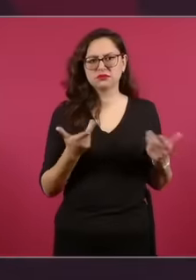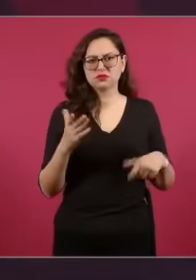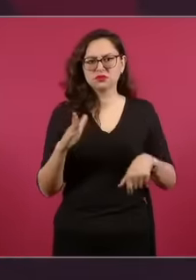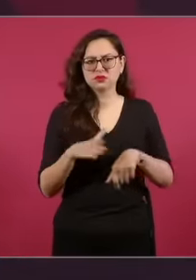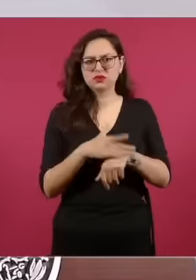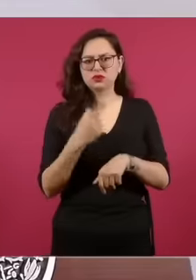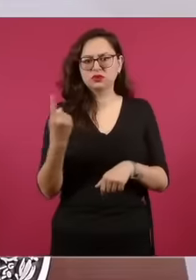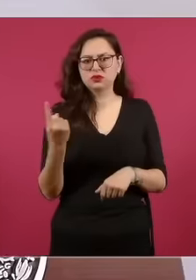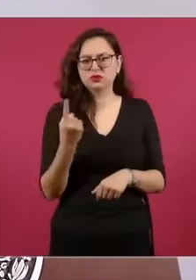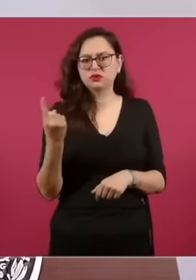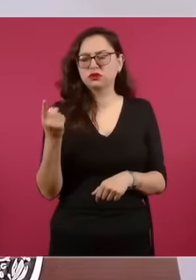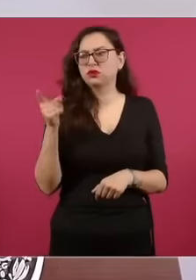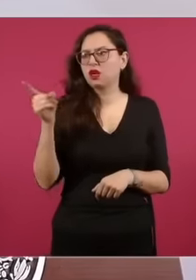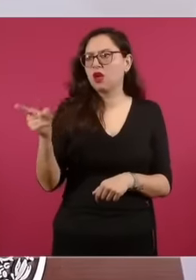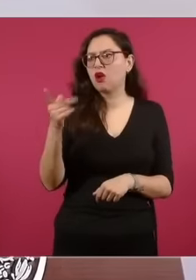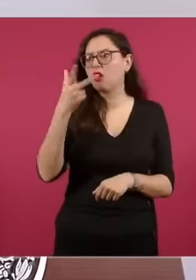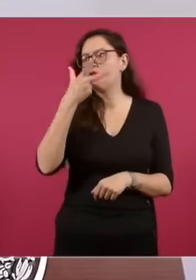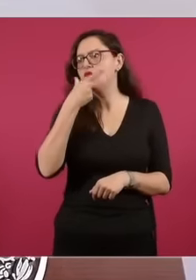y del juez